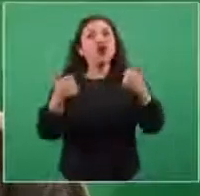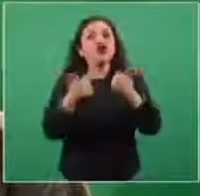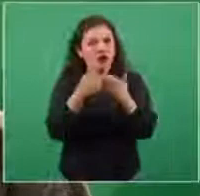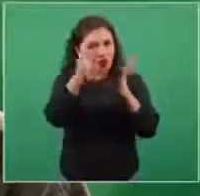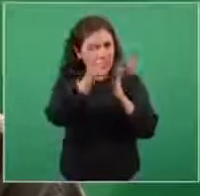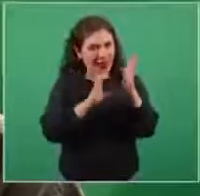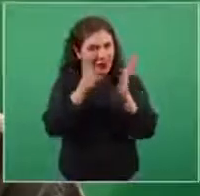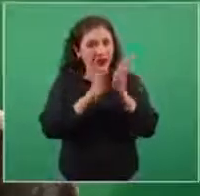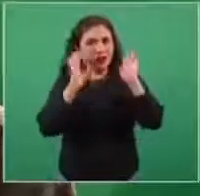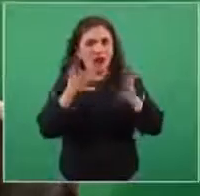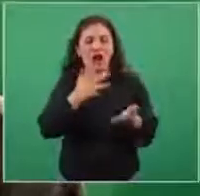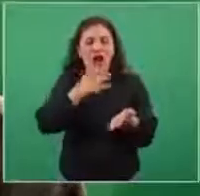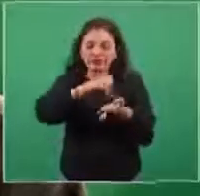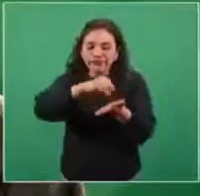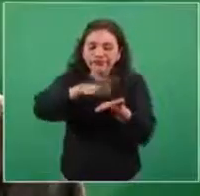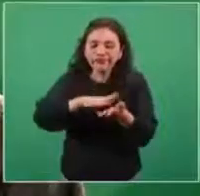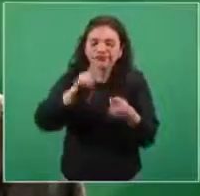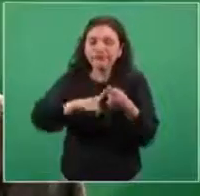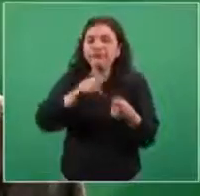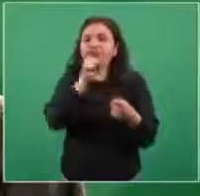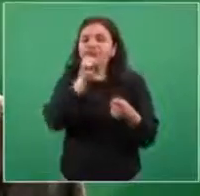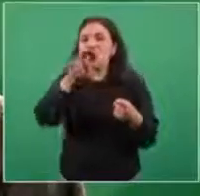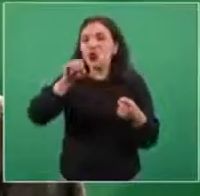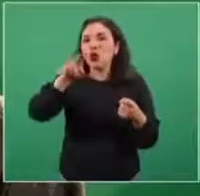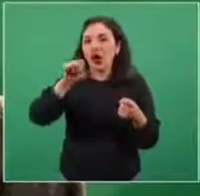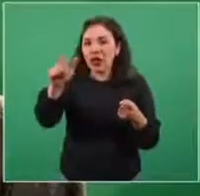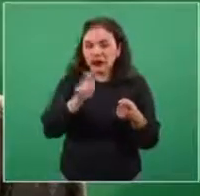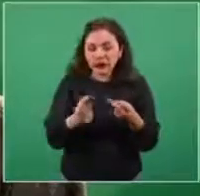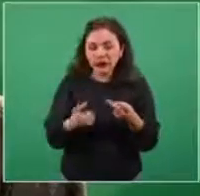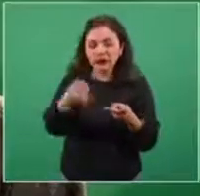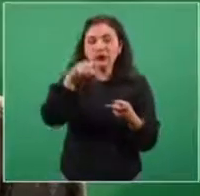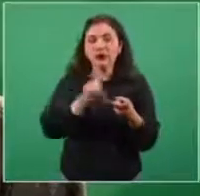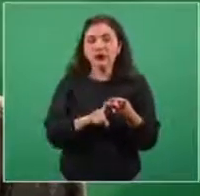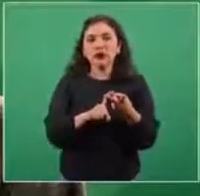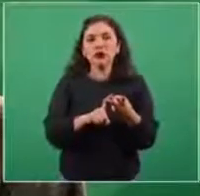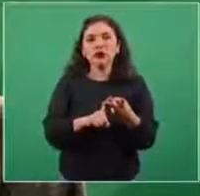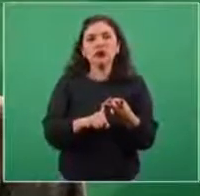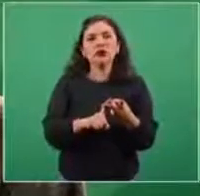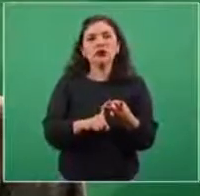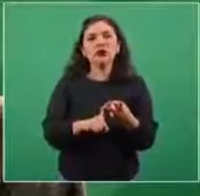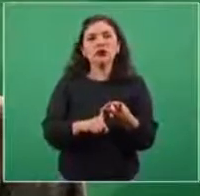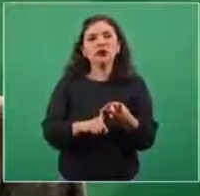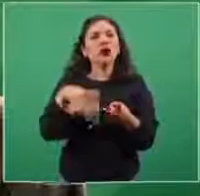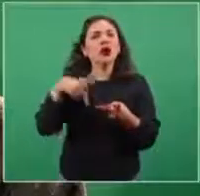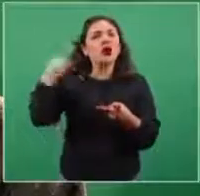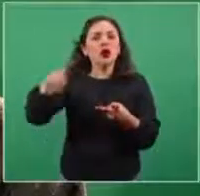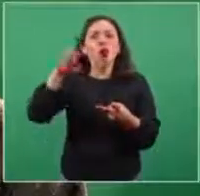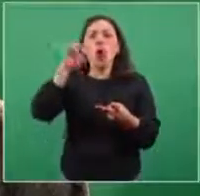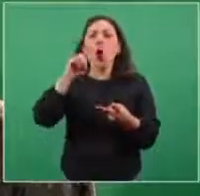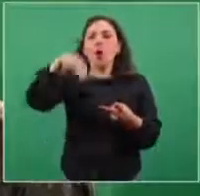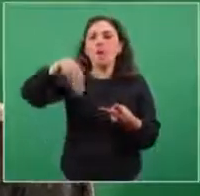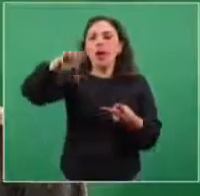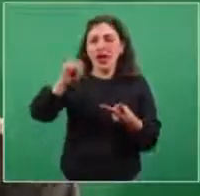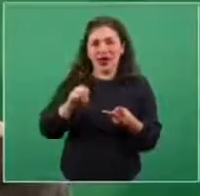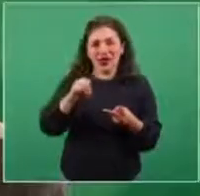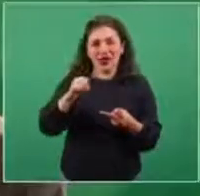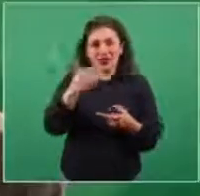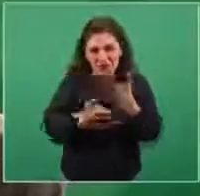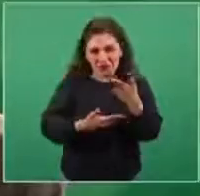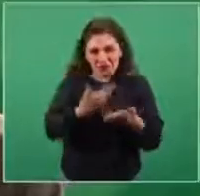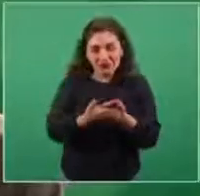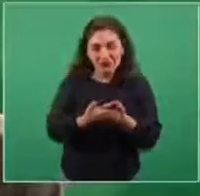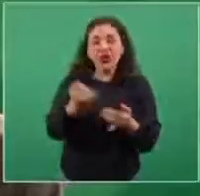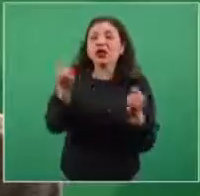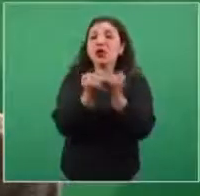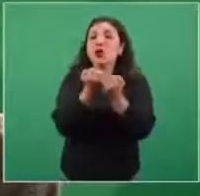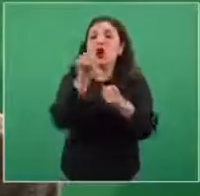información sobre COVAX, la iniciativa solidaria de la OMS y tenemos